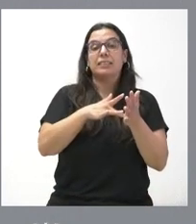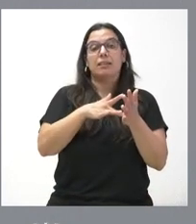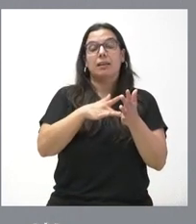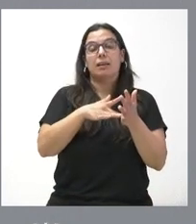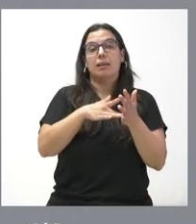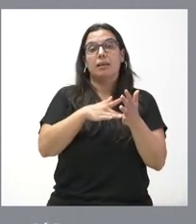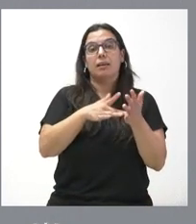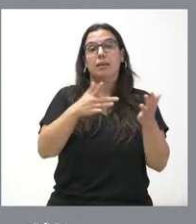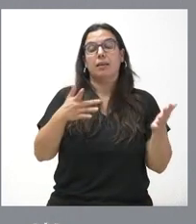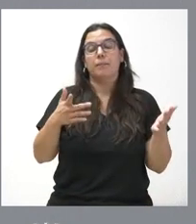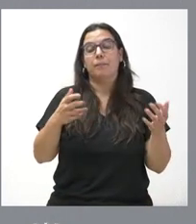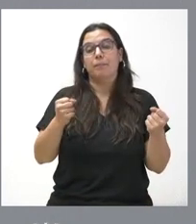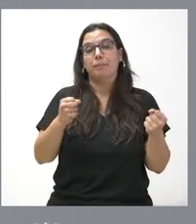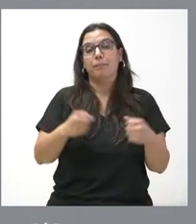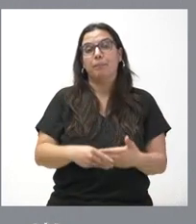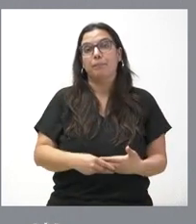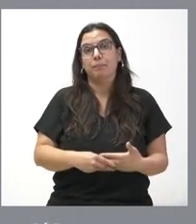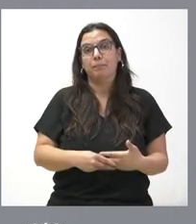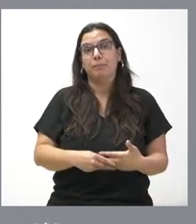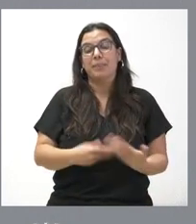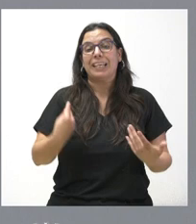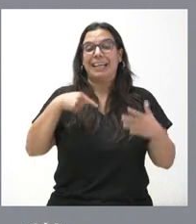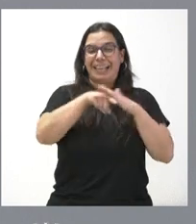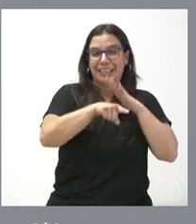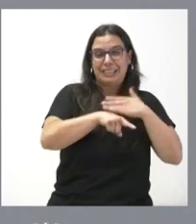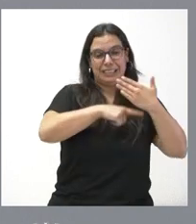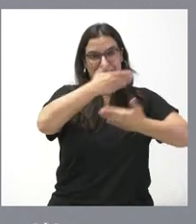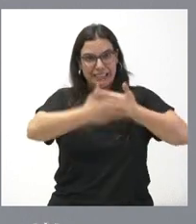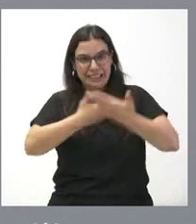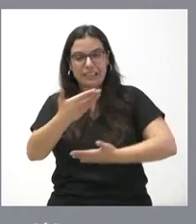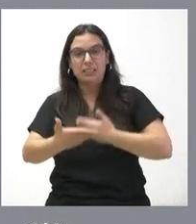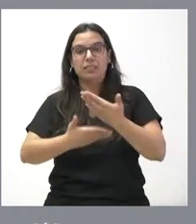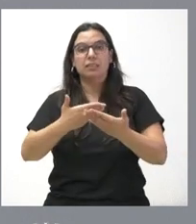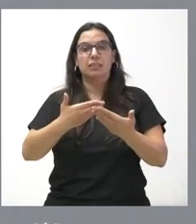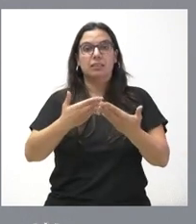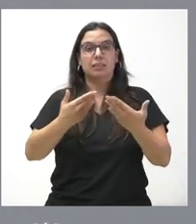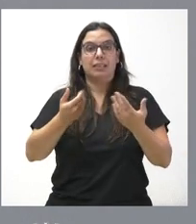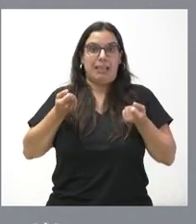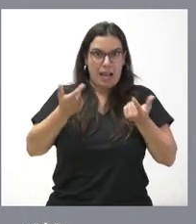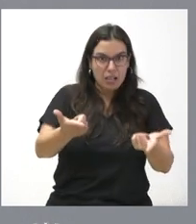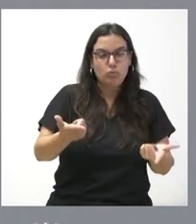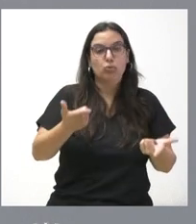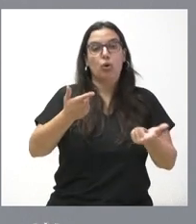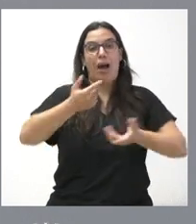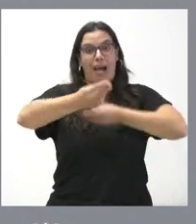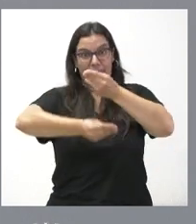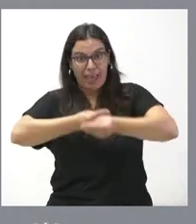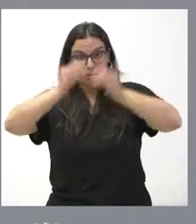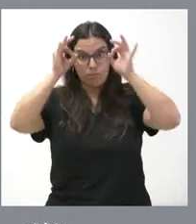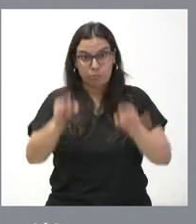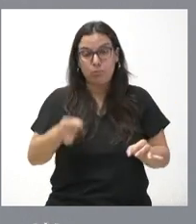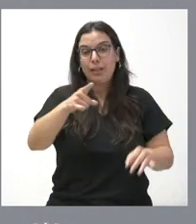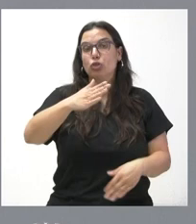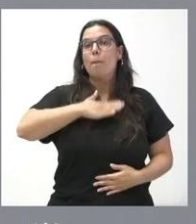tramitación y el propio coste y el ejercicio de la actividad corresponden al